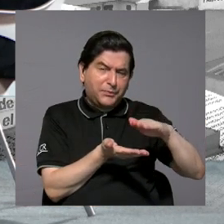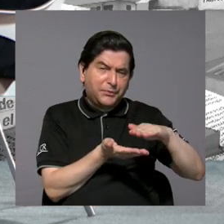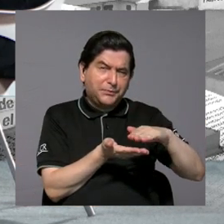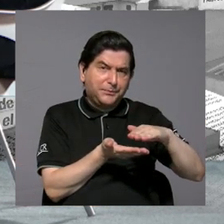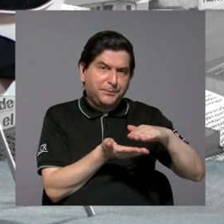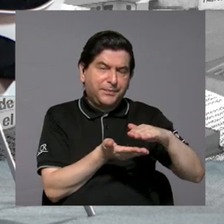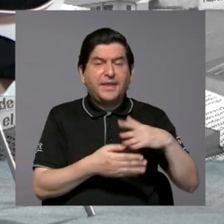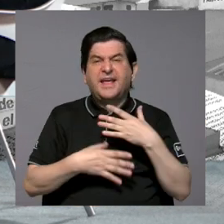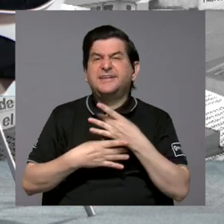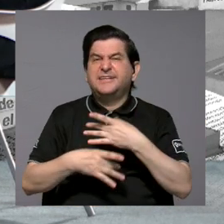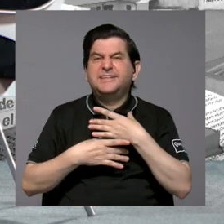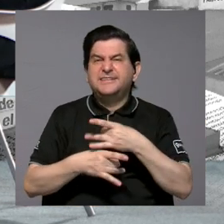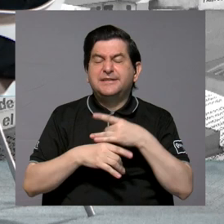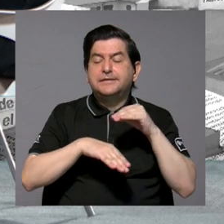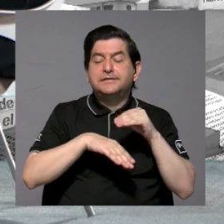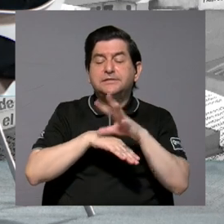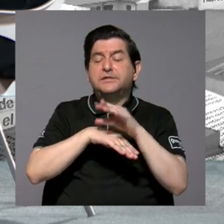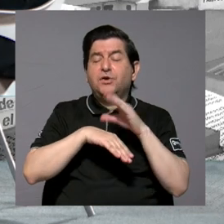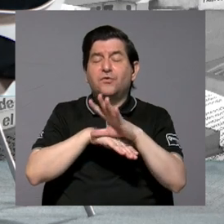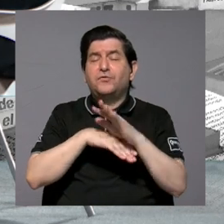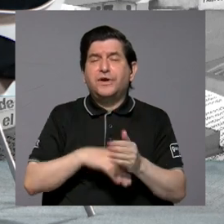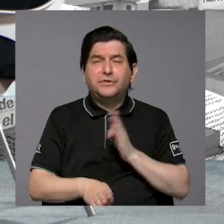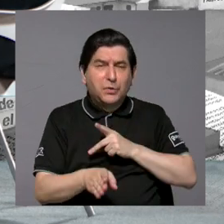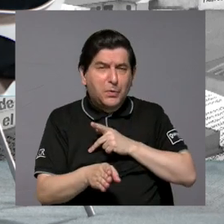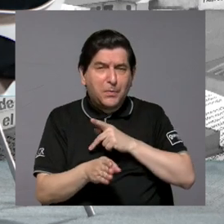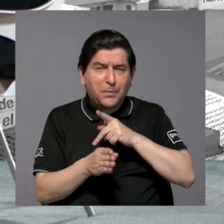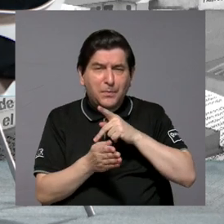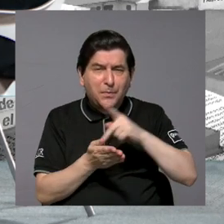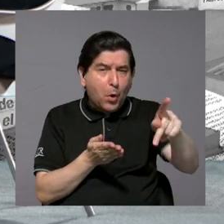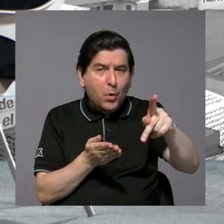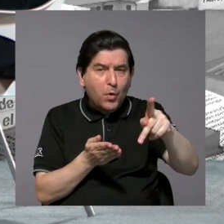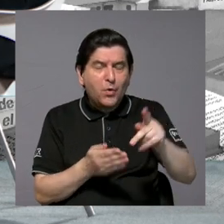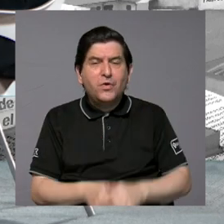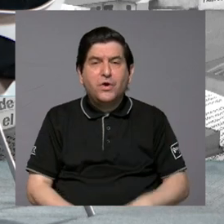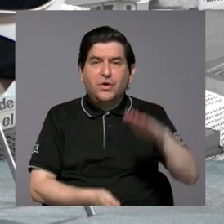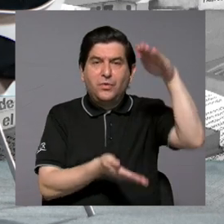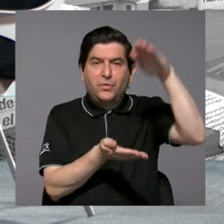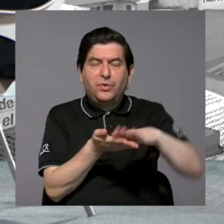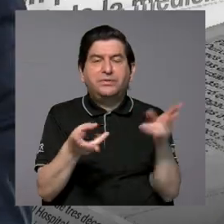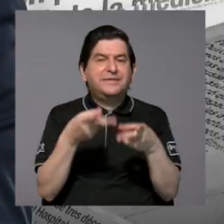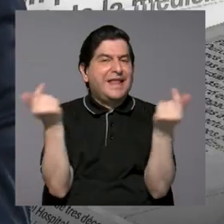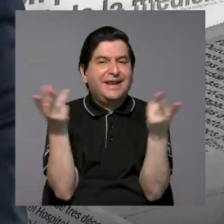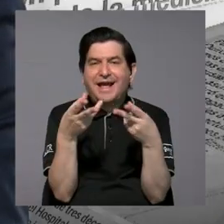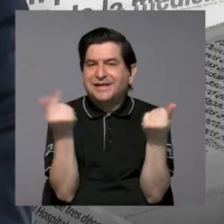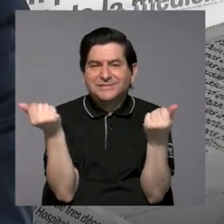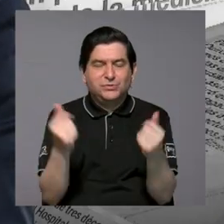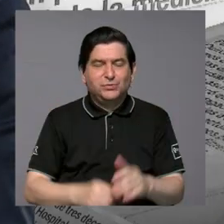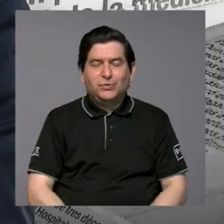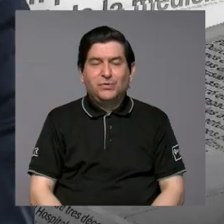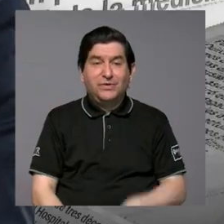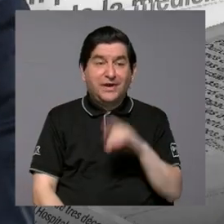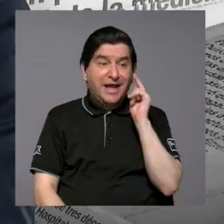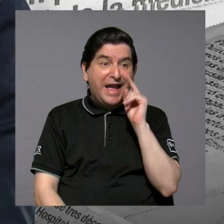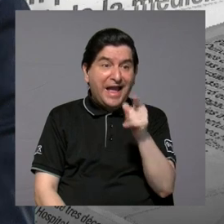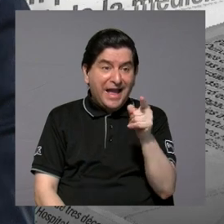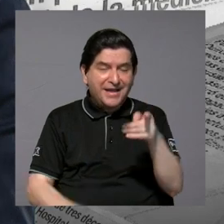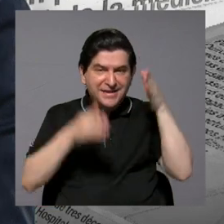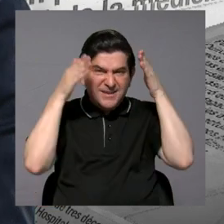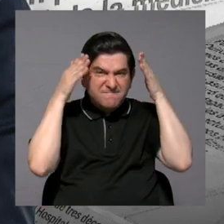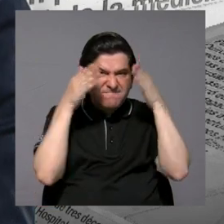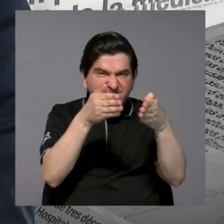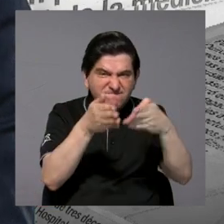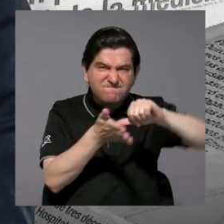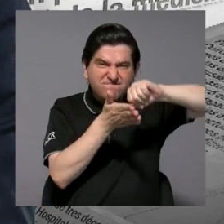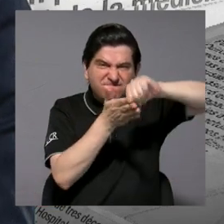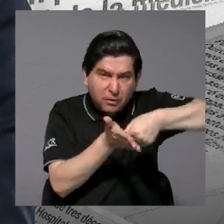un interés y un efecto estrictamente de reducción de gasto. Me parece que ahí es donde se ha puesto el